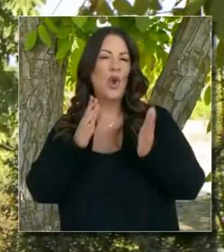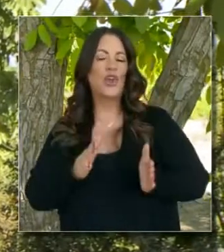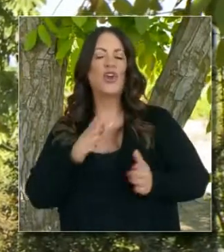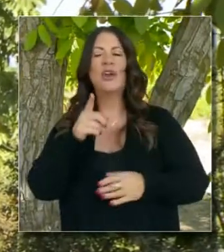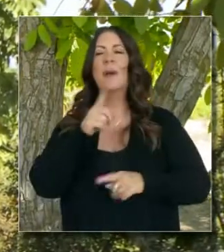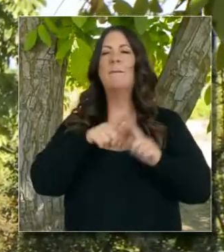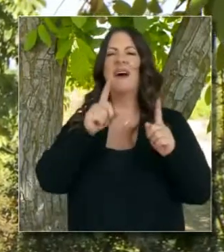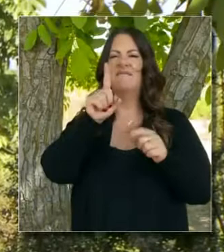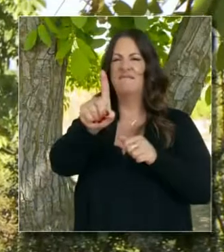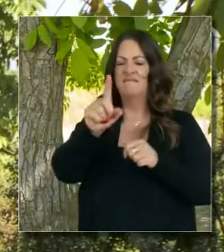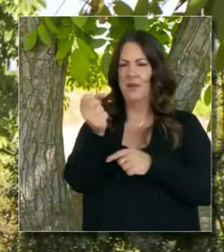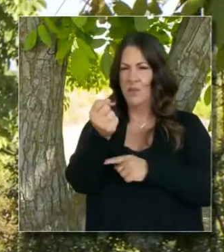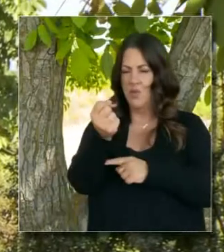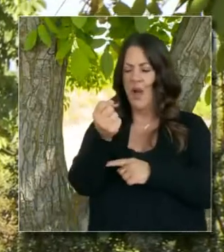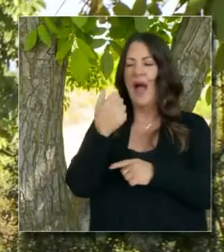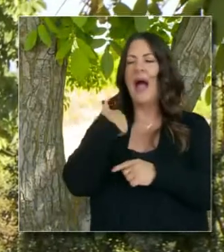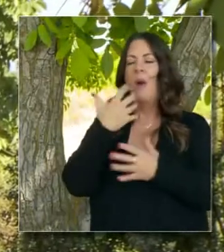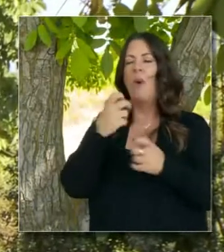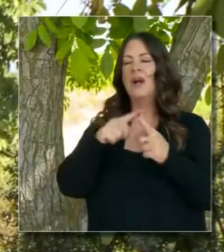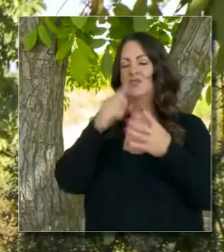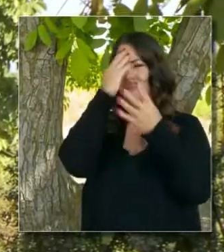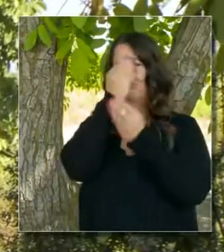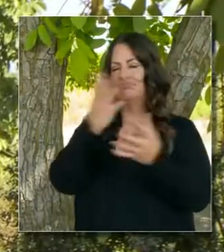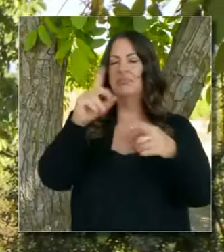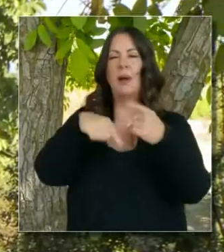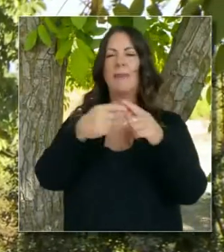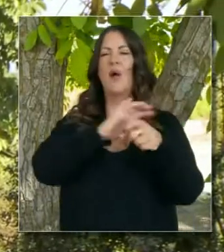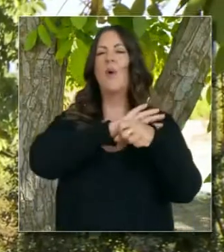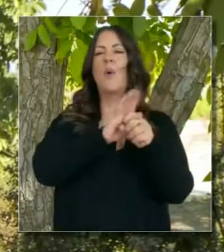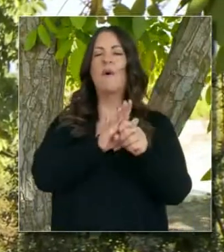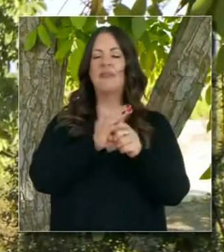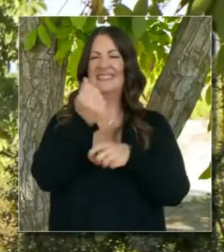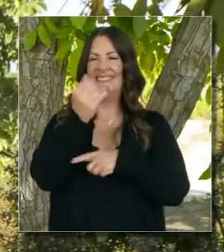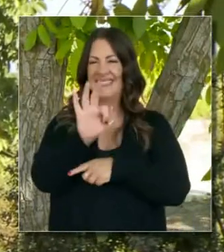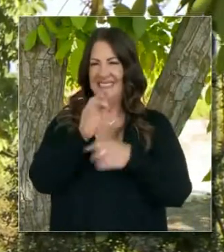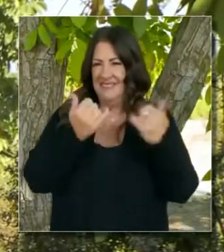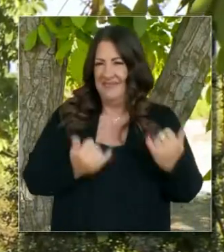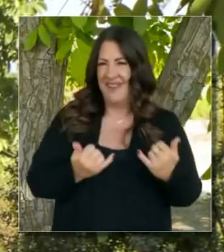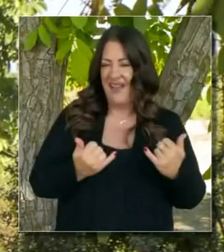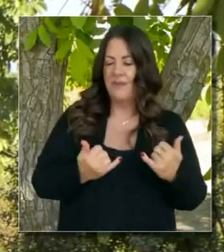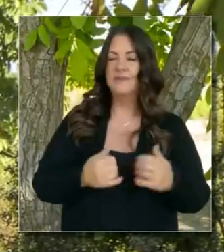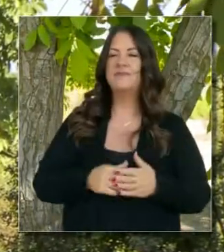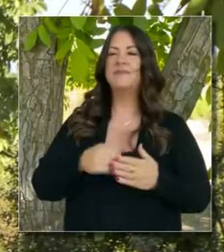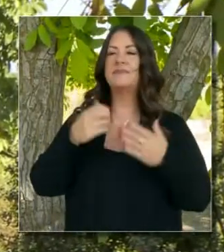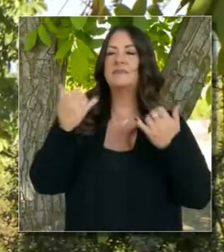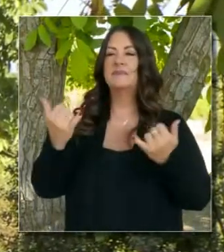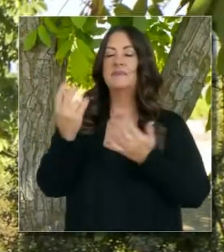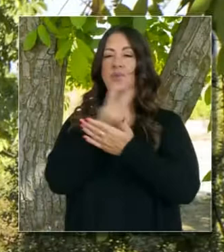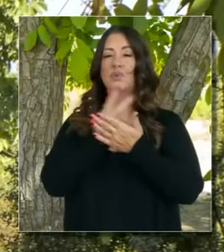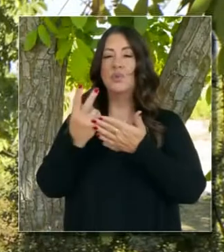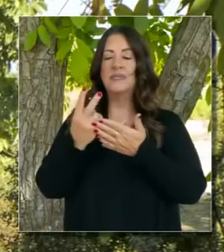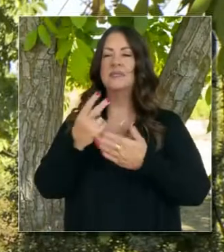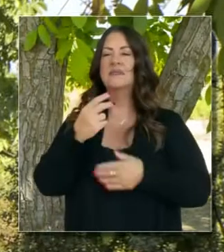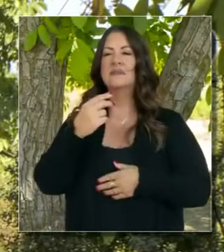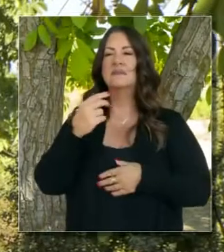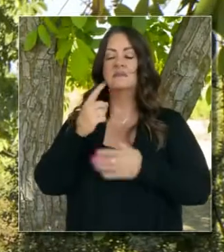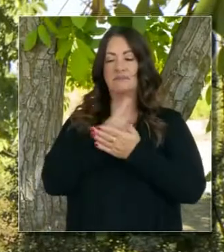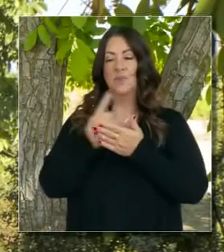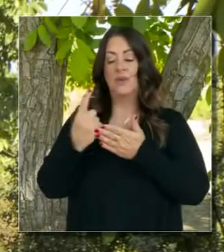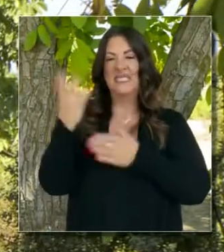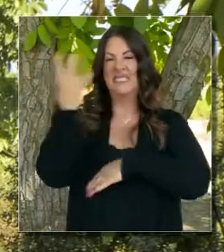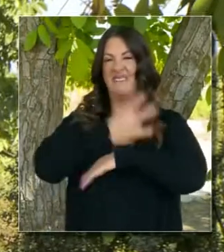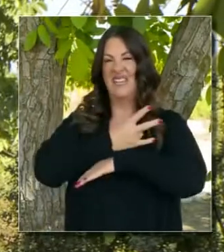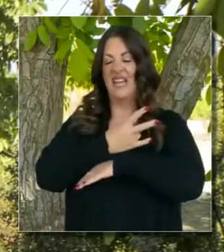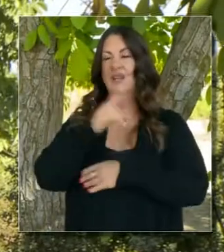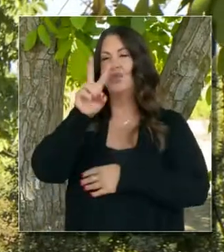ponerlos al tanto de forma breve sobre COVID-19, índice de transmisión, el índice de los siete días está 2